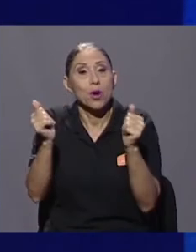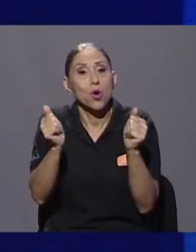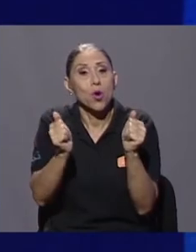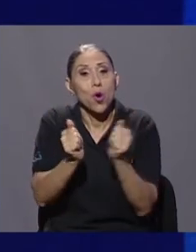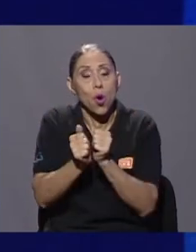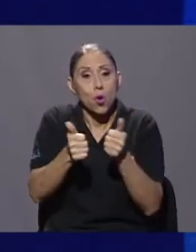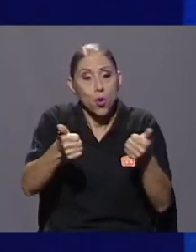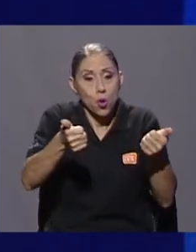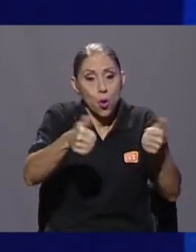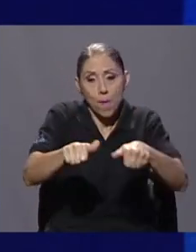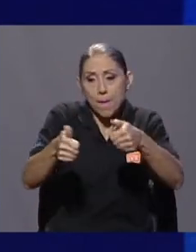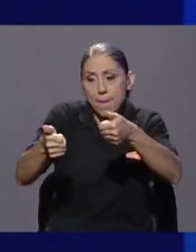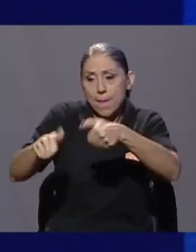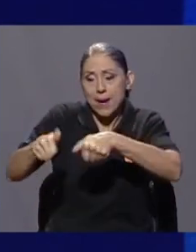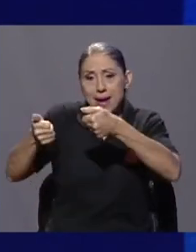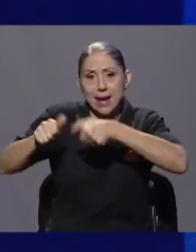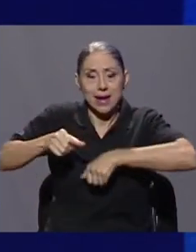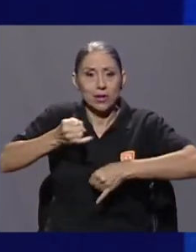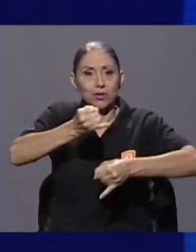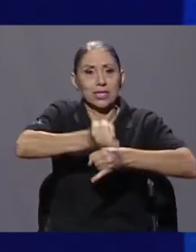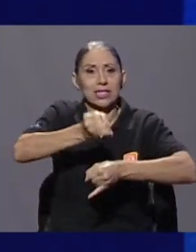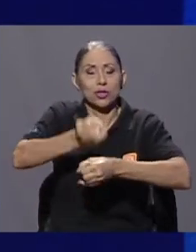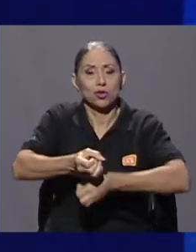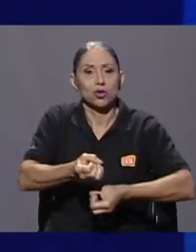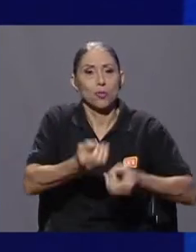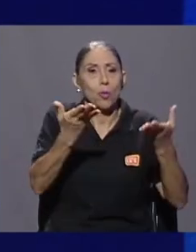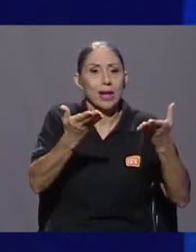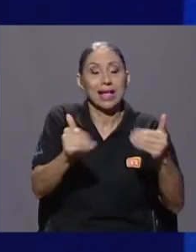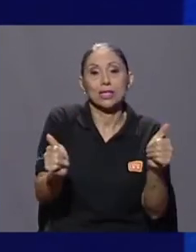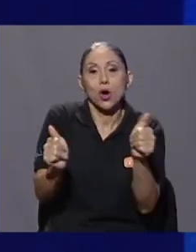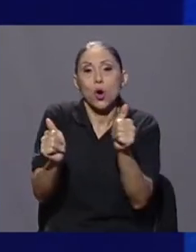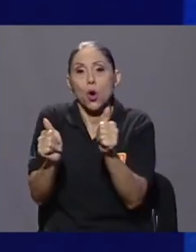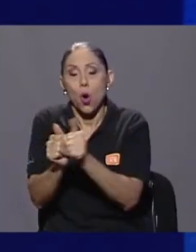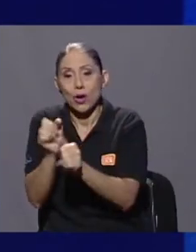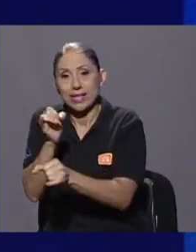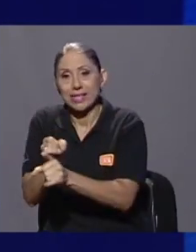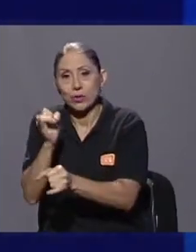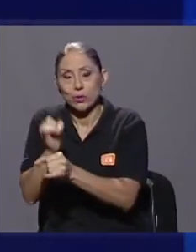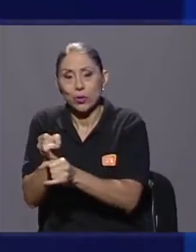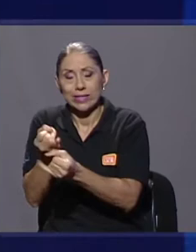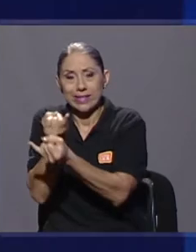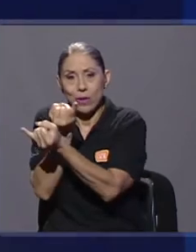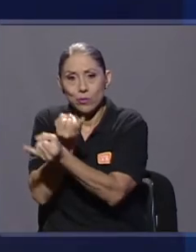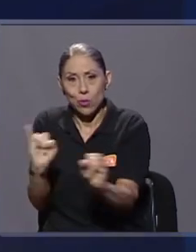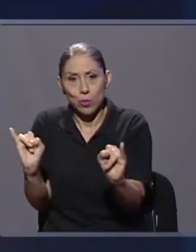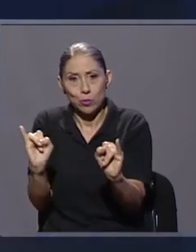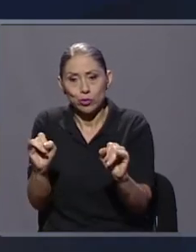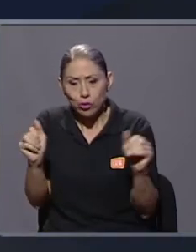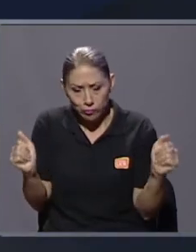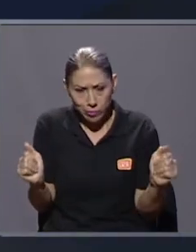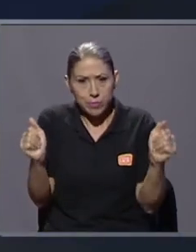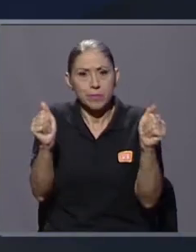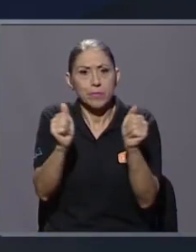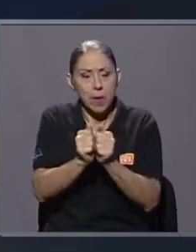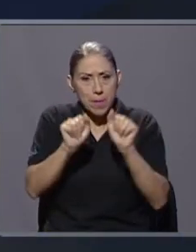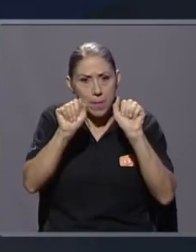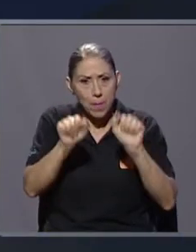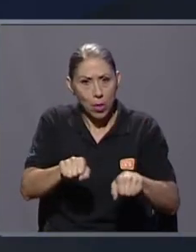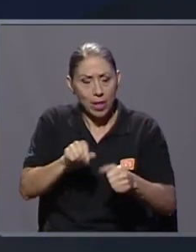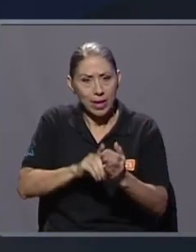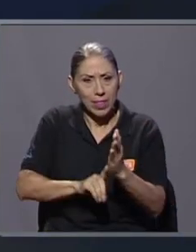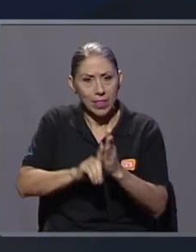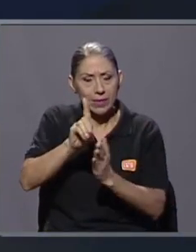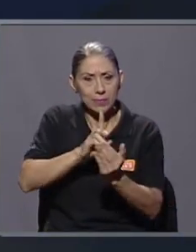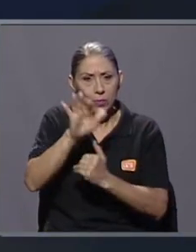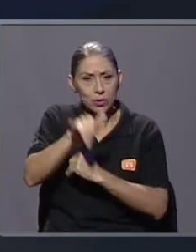establecen las instituciones públicas con organismos autónomos para poder desarrollar proyectos. Y creo que has venido haciendo una